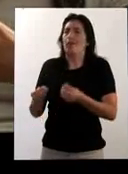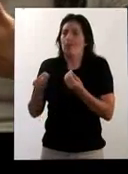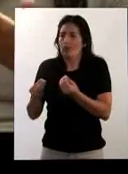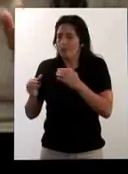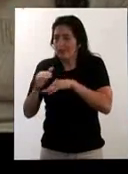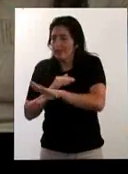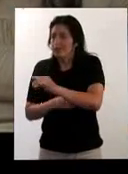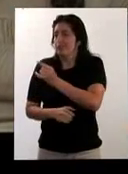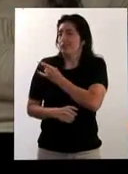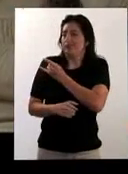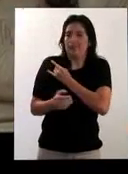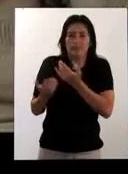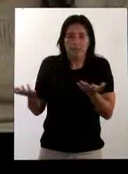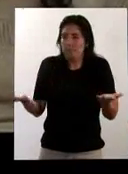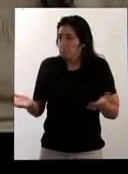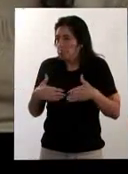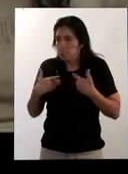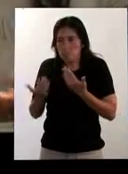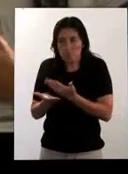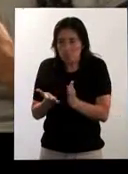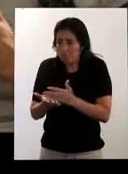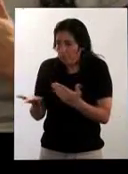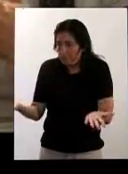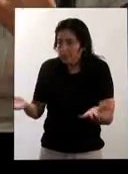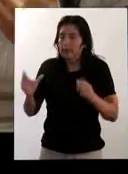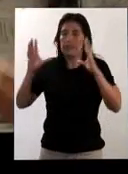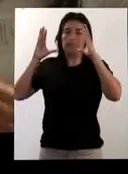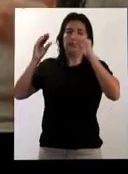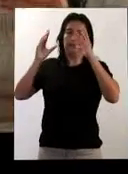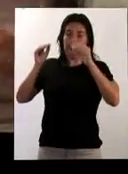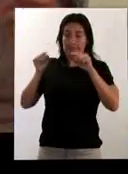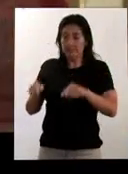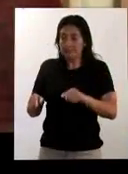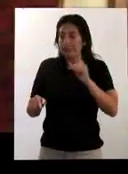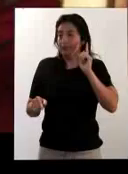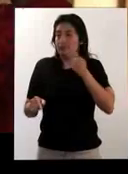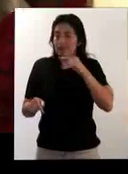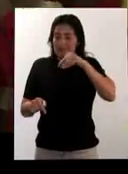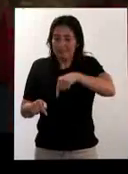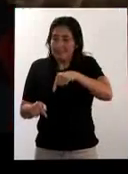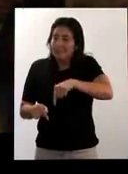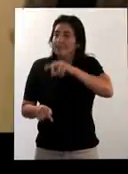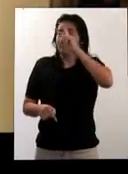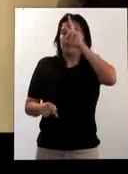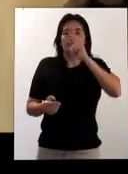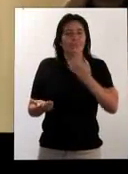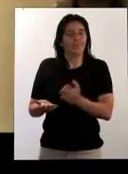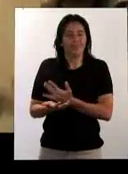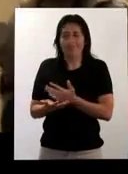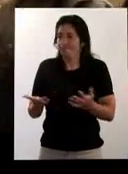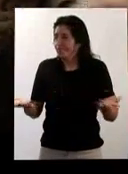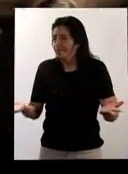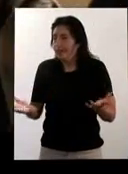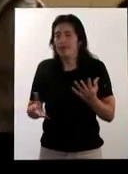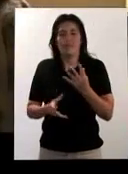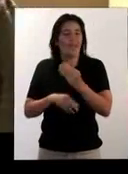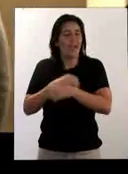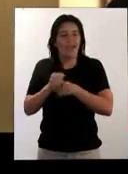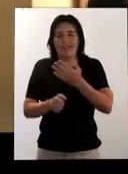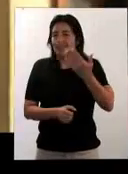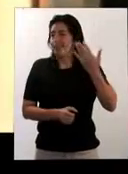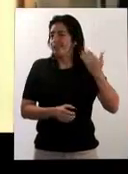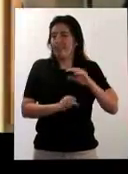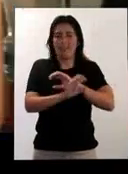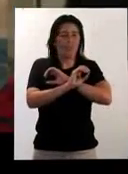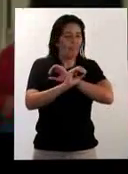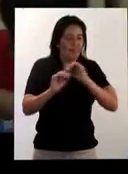tienen de ir a la universidad? No las tienen. Entonces, la educación del sordo en nuestro país no está funcionando. Hace muchos